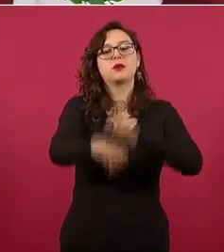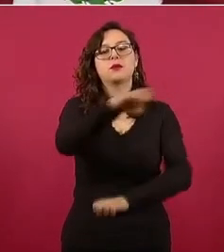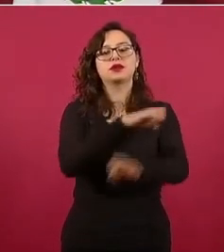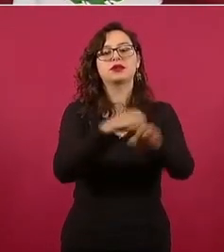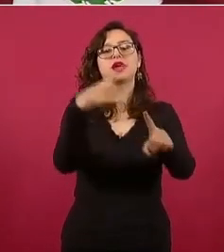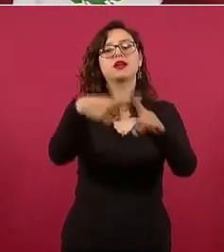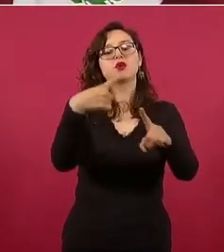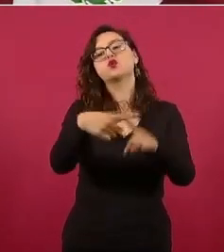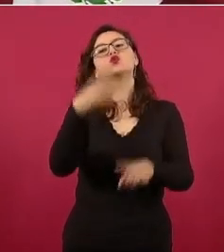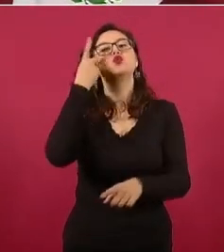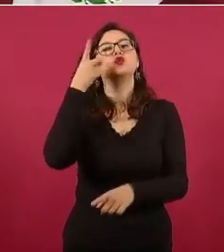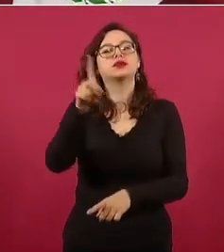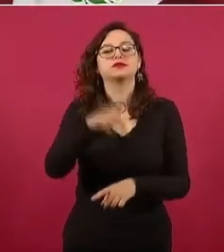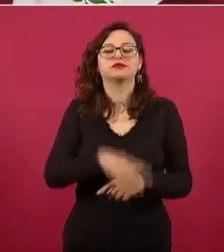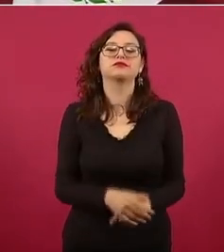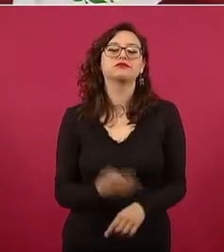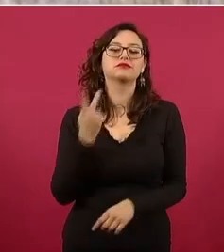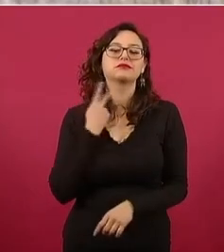peor aún